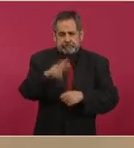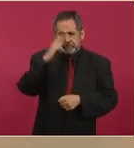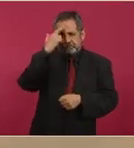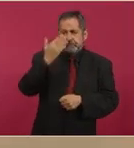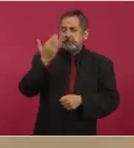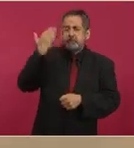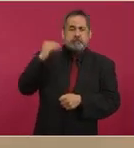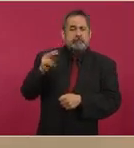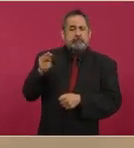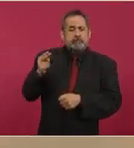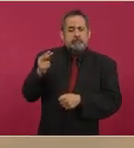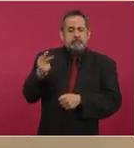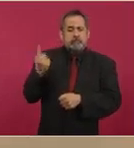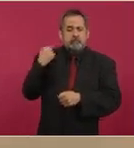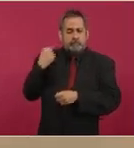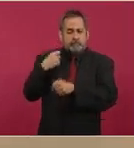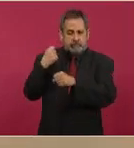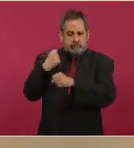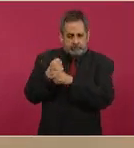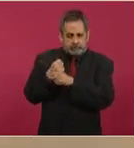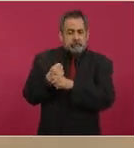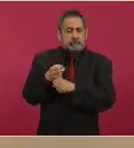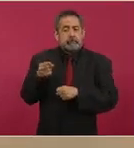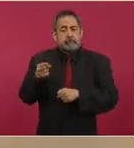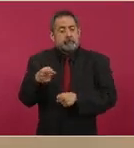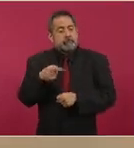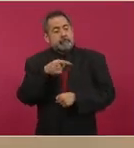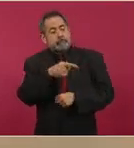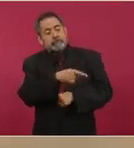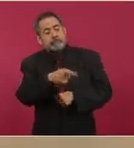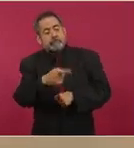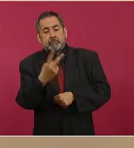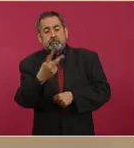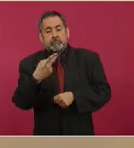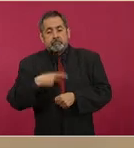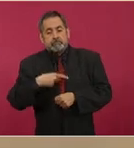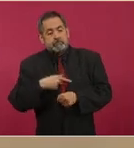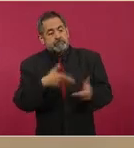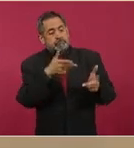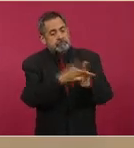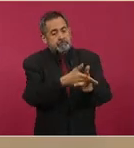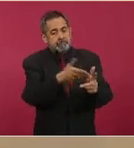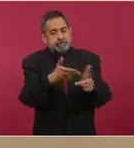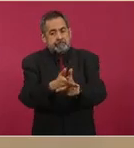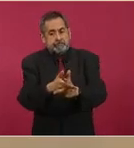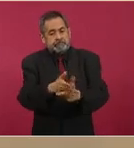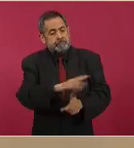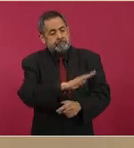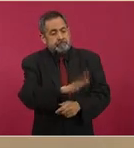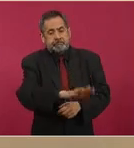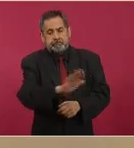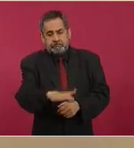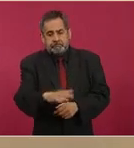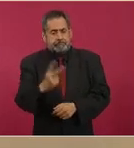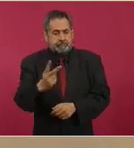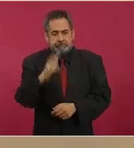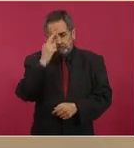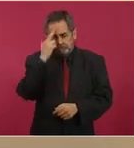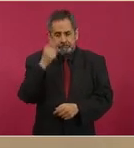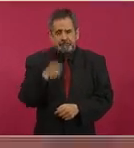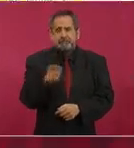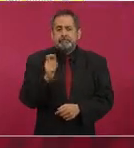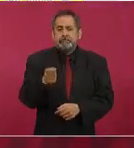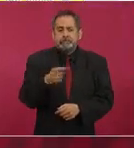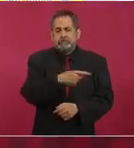en noviembre del año pasado fueron privadas de la vida dos personas, una de ellas una